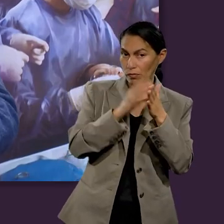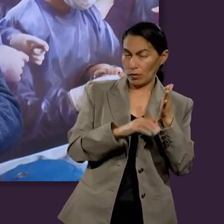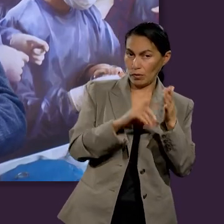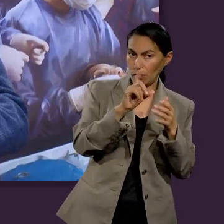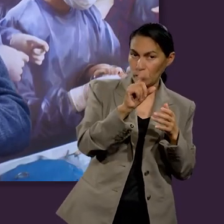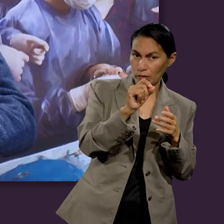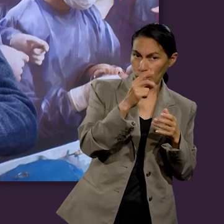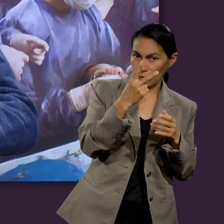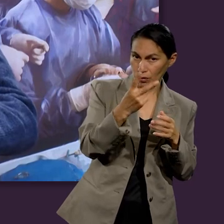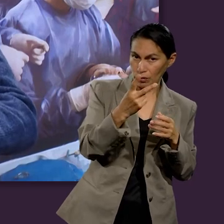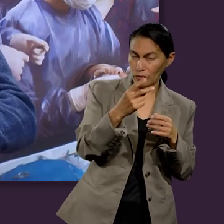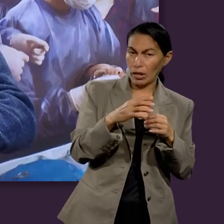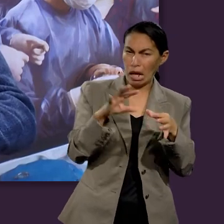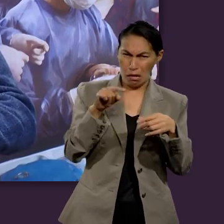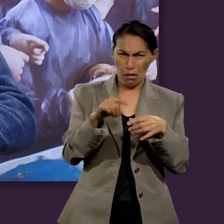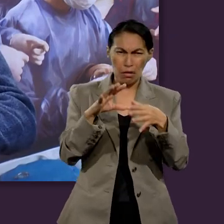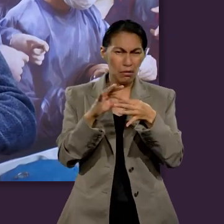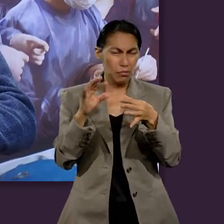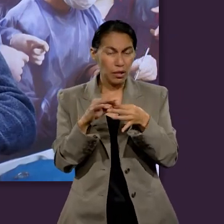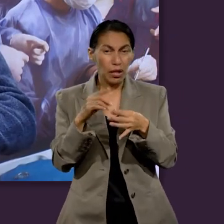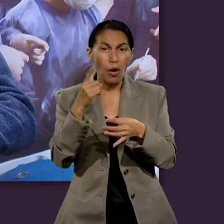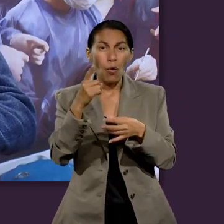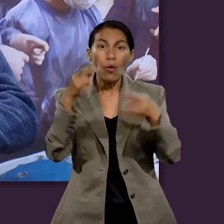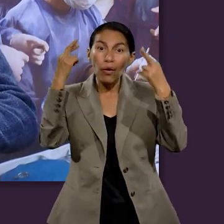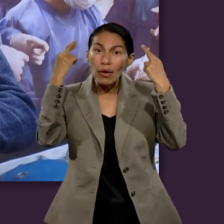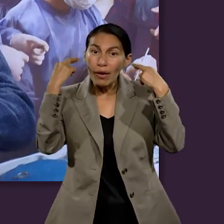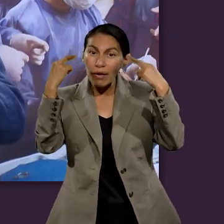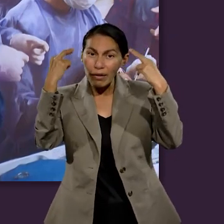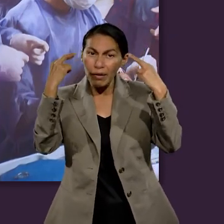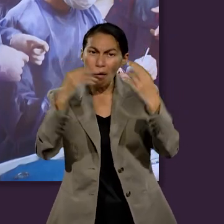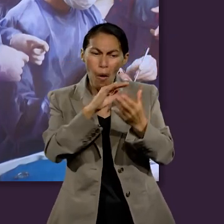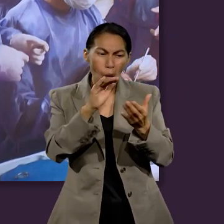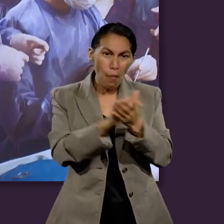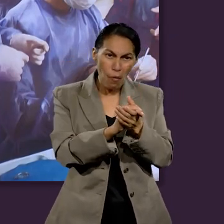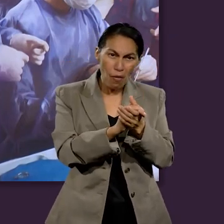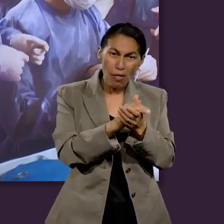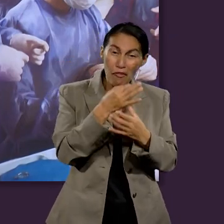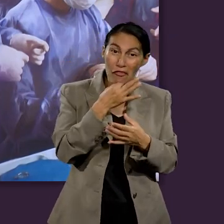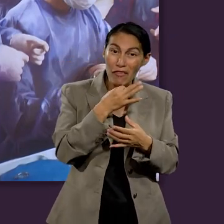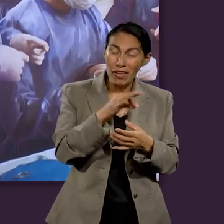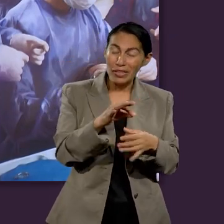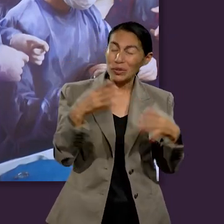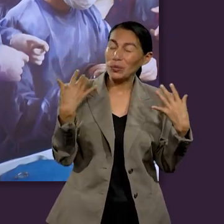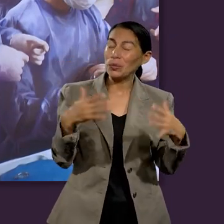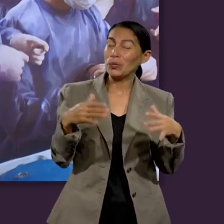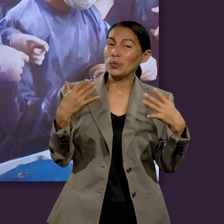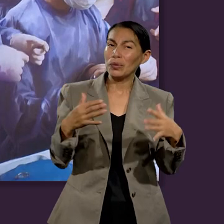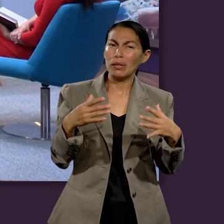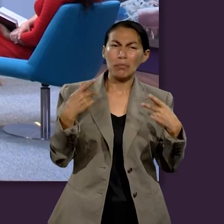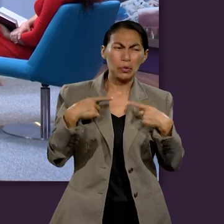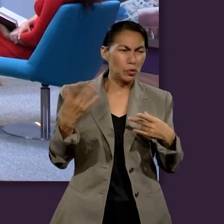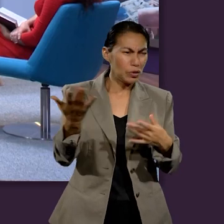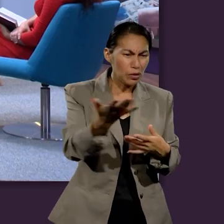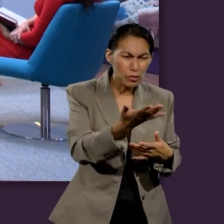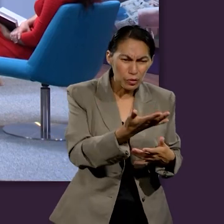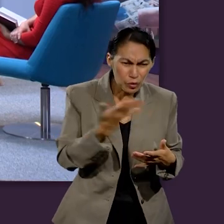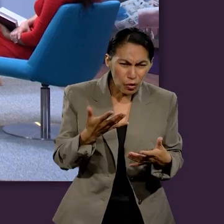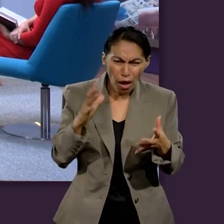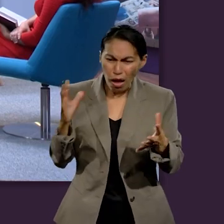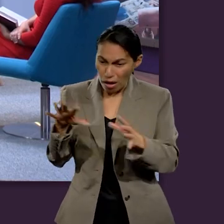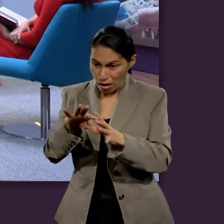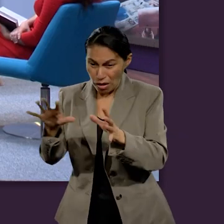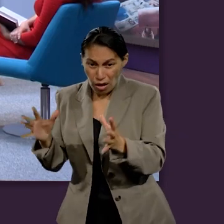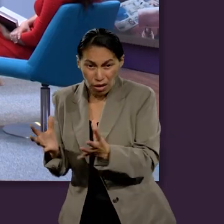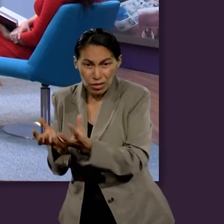Ahí en los primeros versículos de Mateo capítulo 22 se nos habla de un rey que tiene una boda, las bodas del Cordero, el